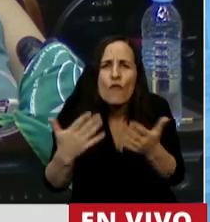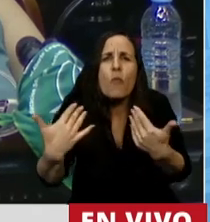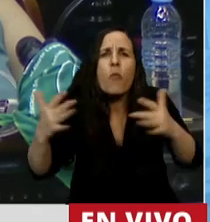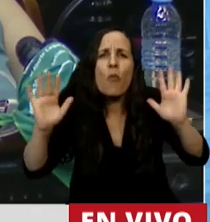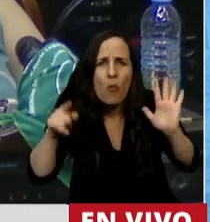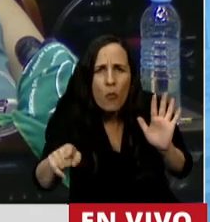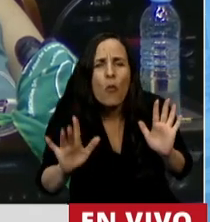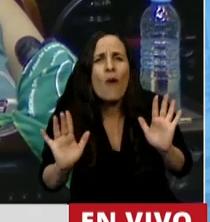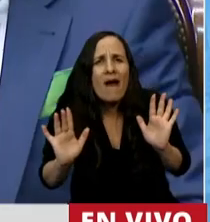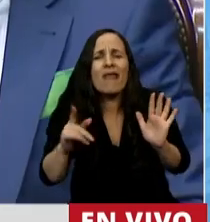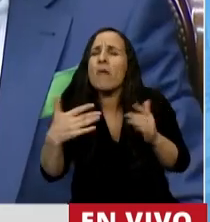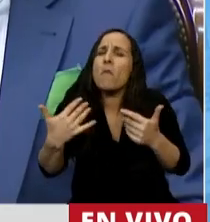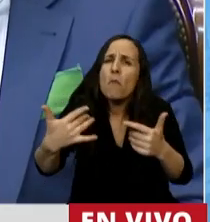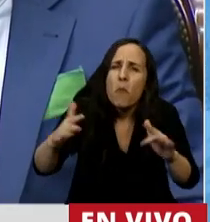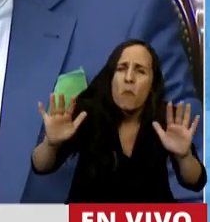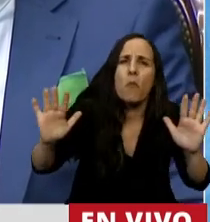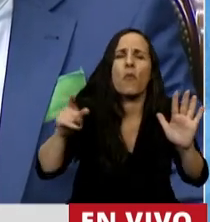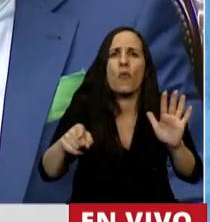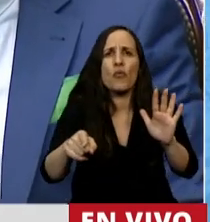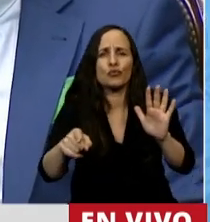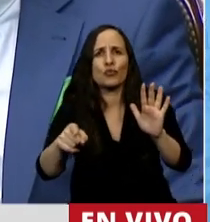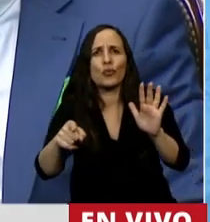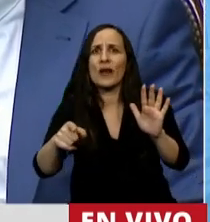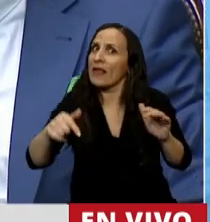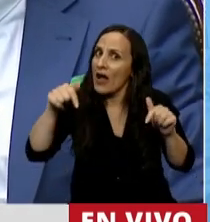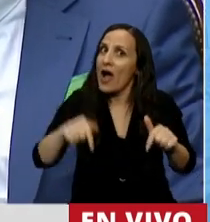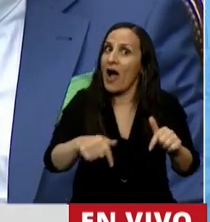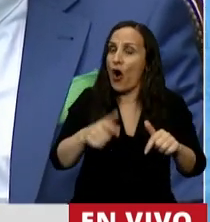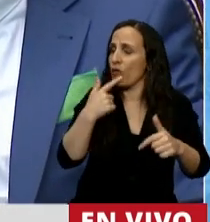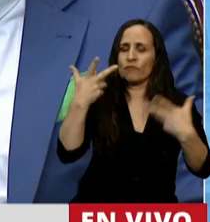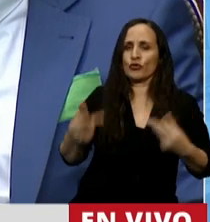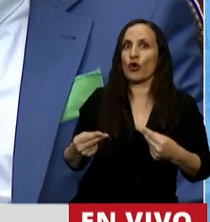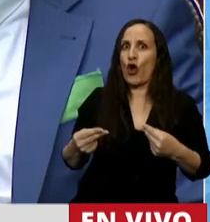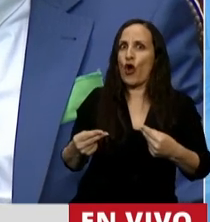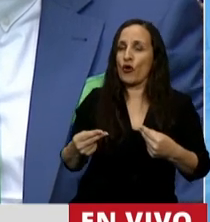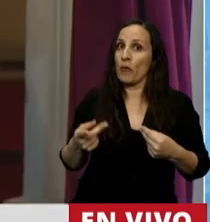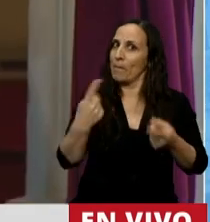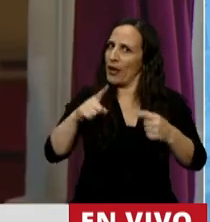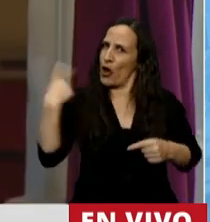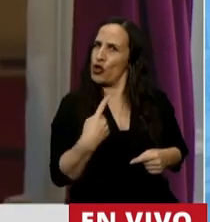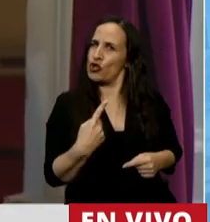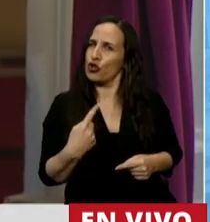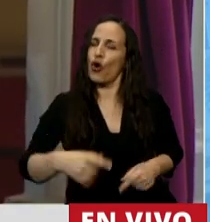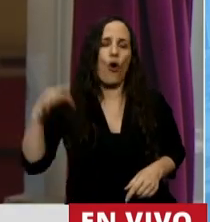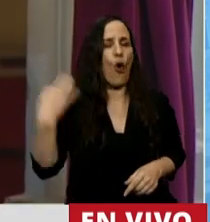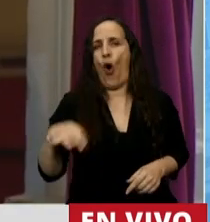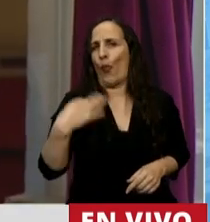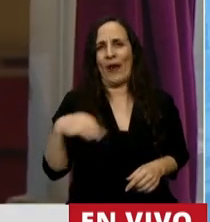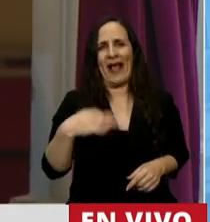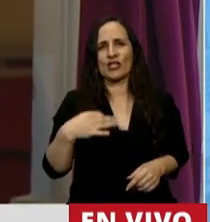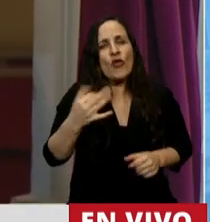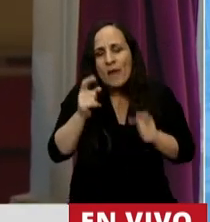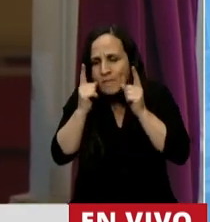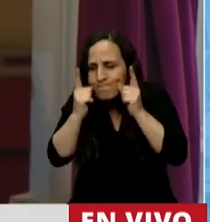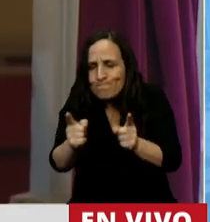posibilidad, una posibilidad que hoy se les niega, pero que nosotros tenemos la obligación de pensar en